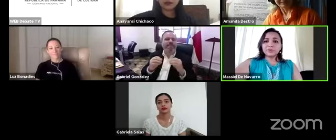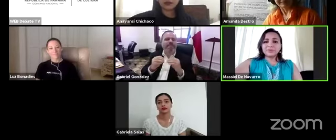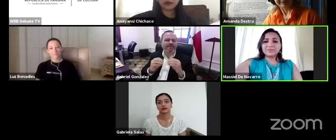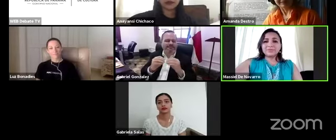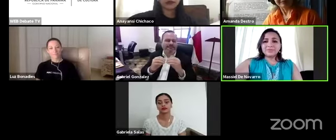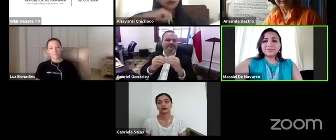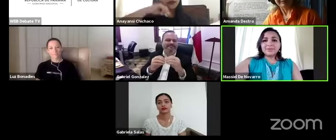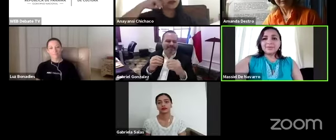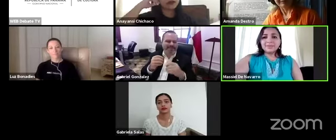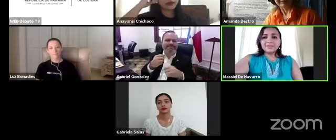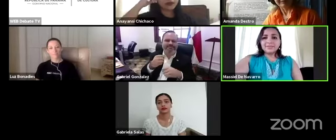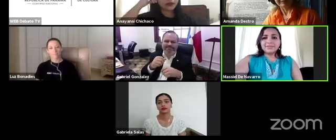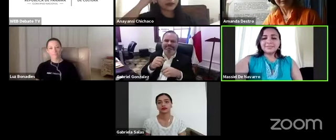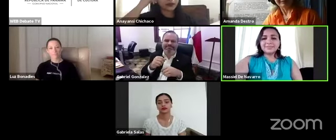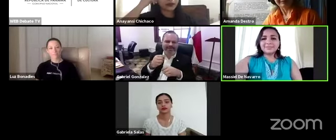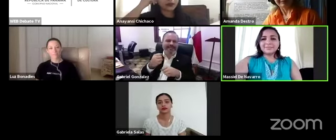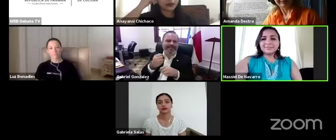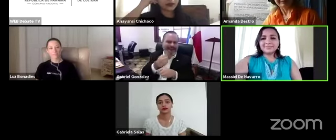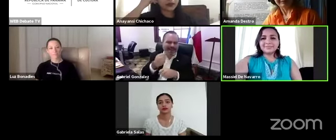museos